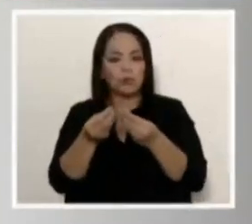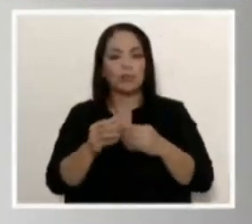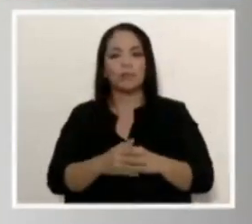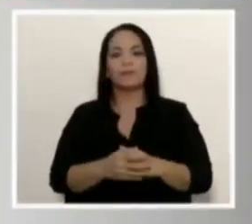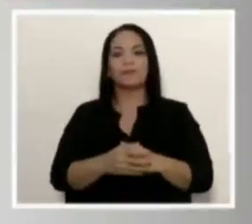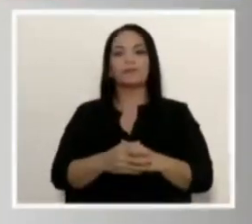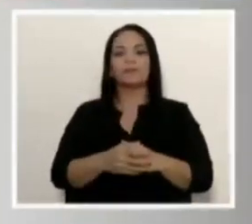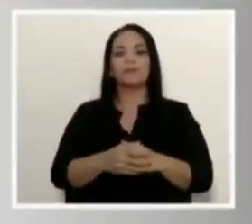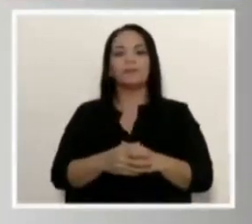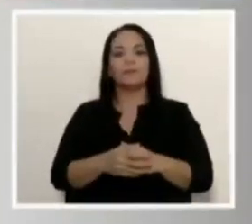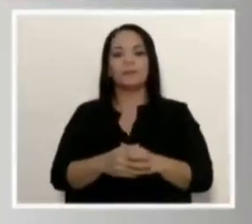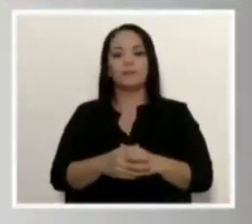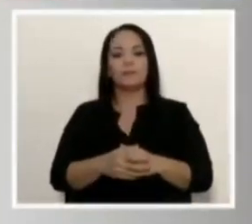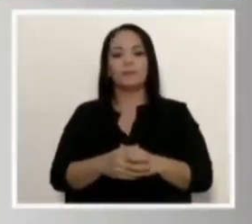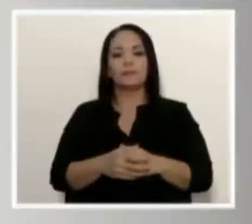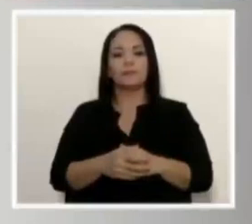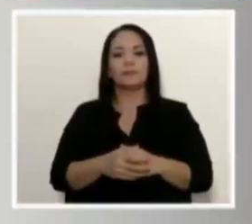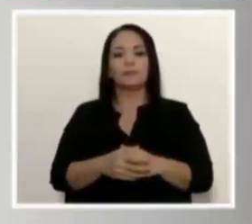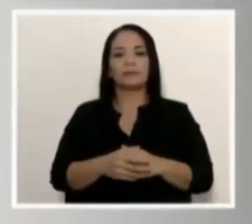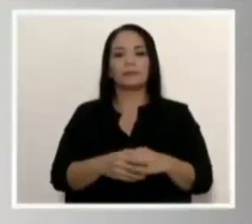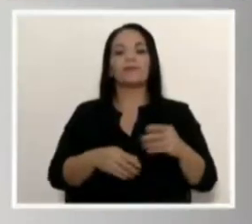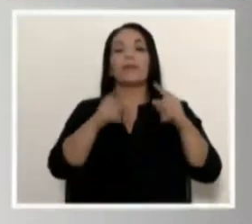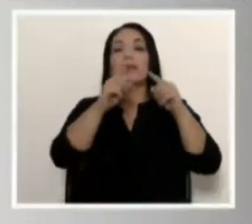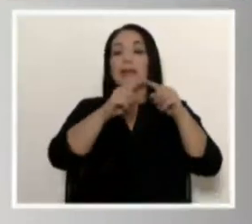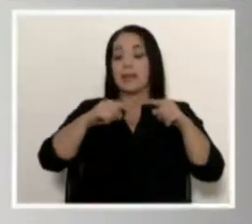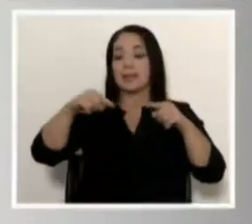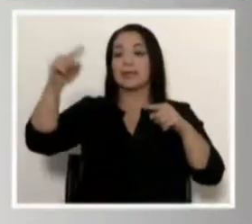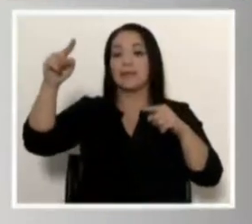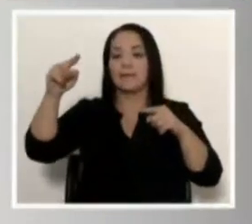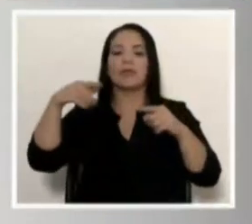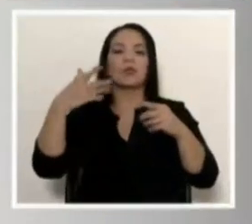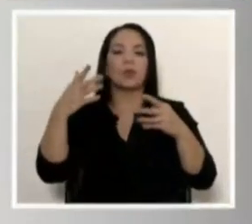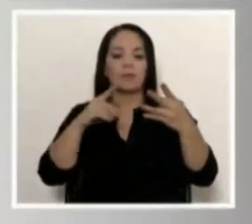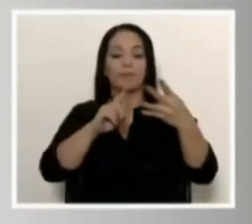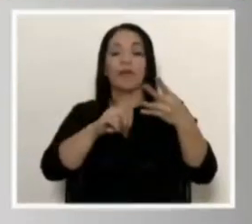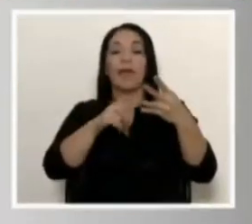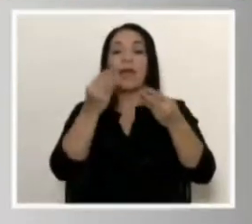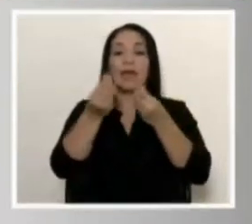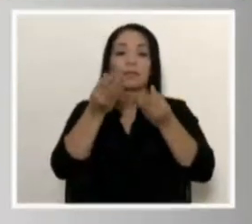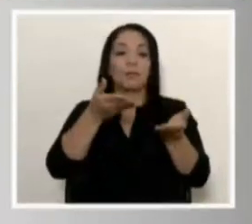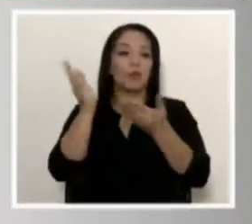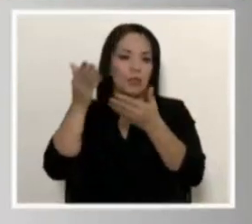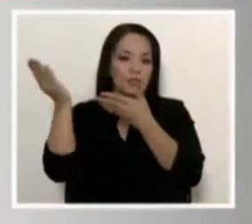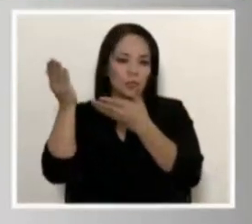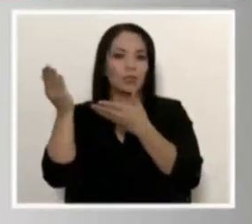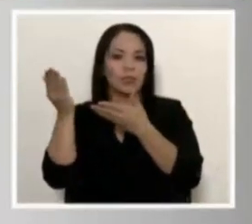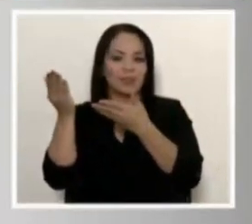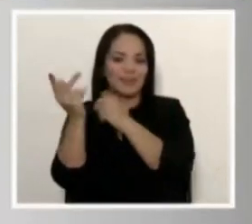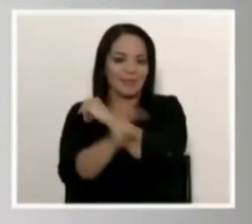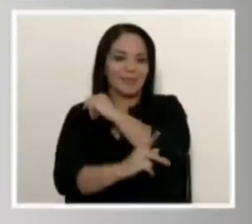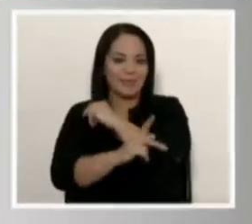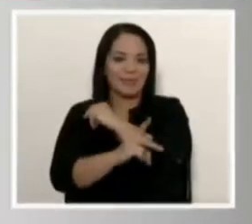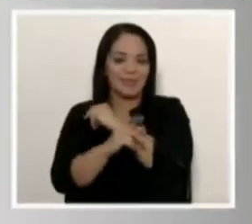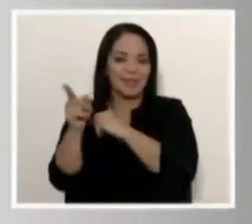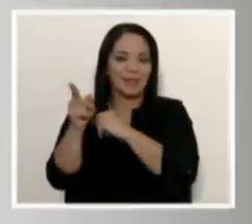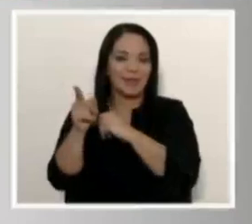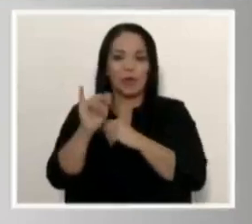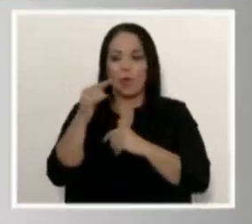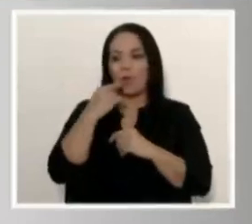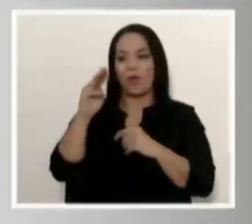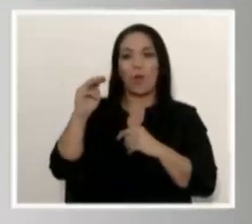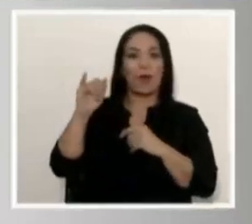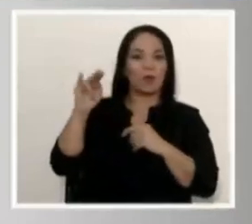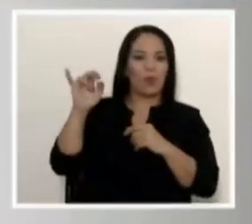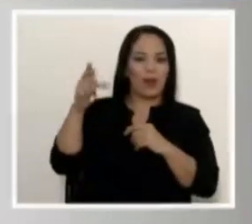obviamente un crecimiento más que el previsto en exportaciones por el comportamiento que acaba de comentar don Manuel.